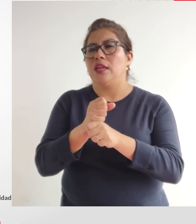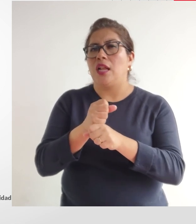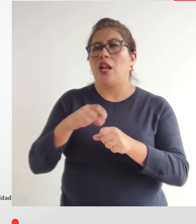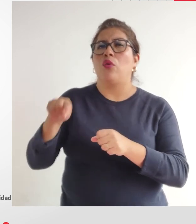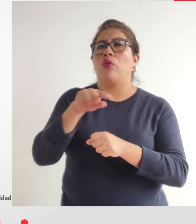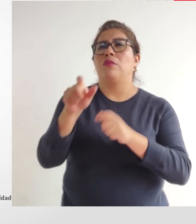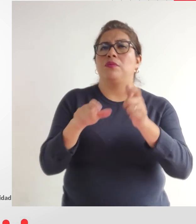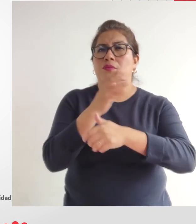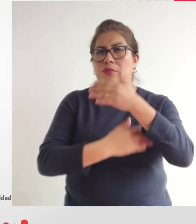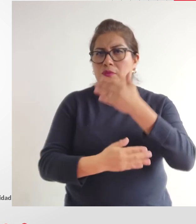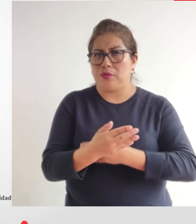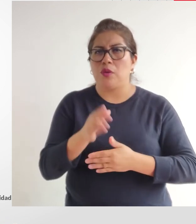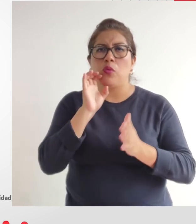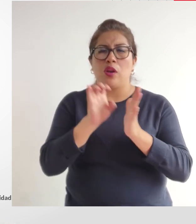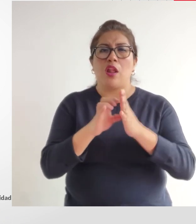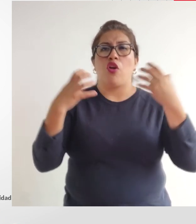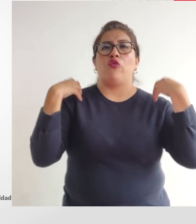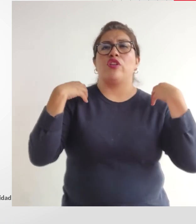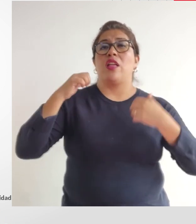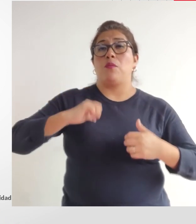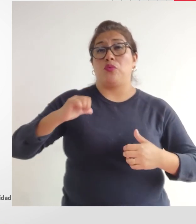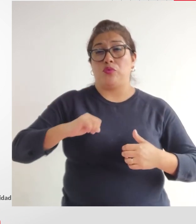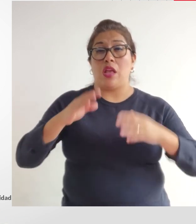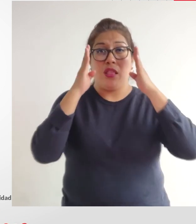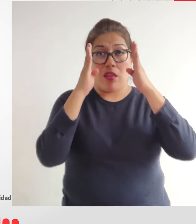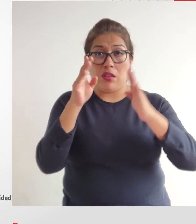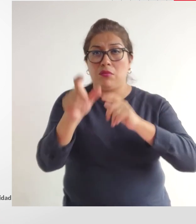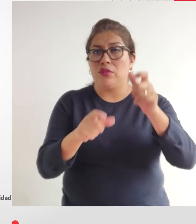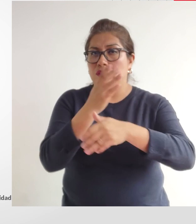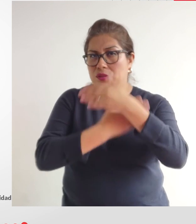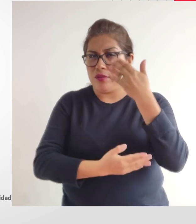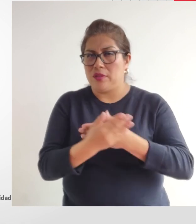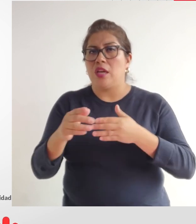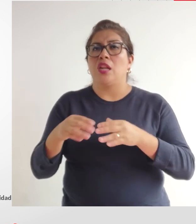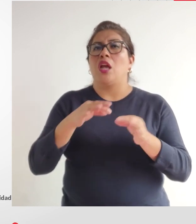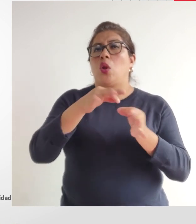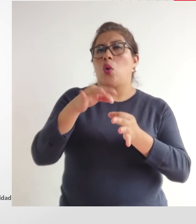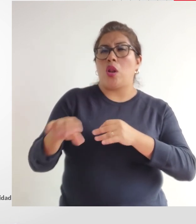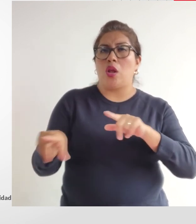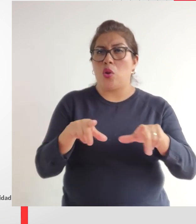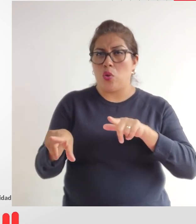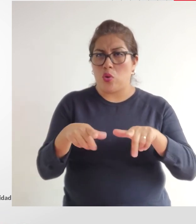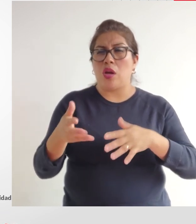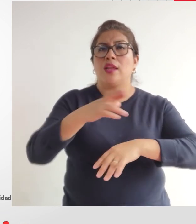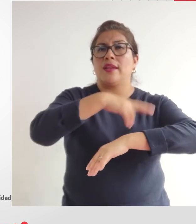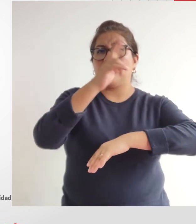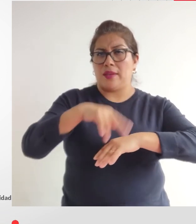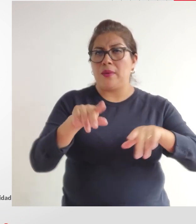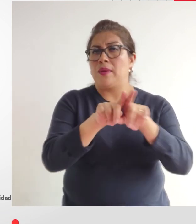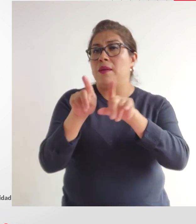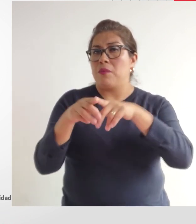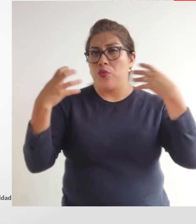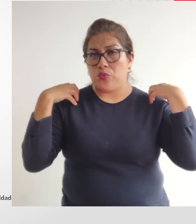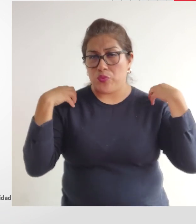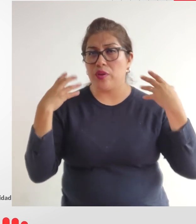nivel nacional que son las oficinas municipales de atención a las personas con discapacidad en gobiernos locales y las oficinas regionales de atención a las